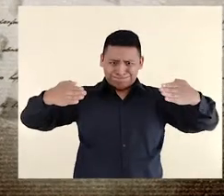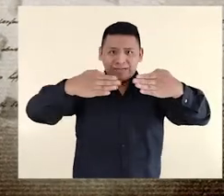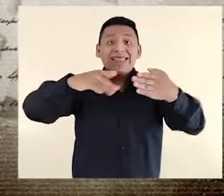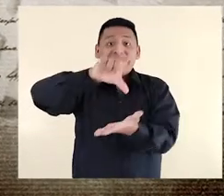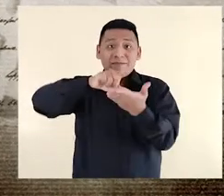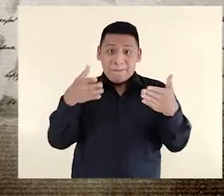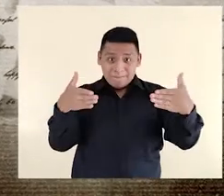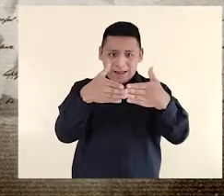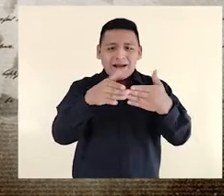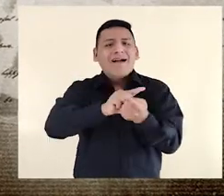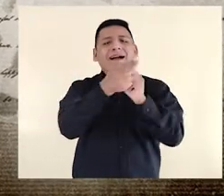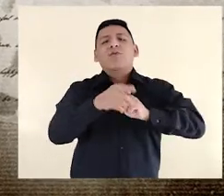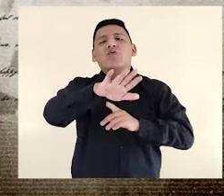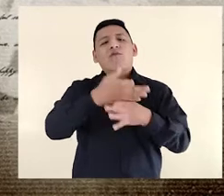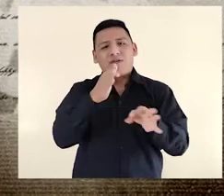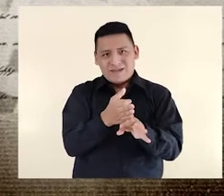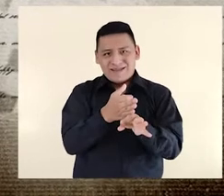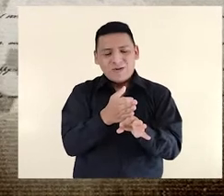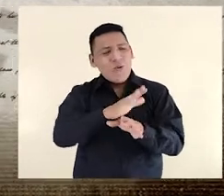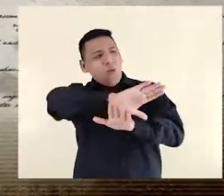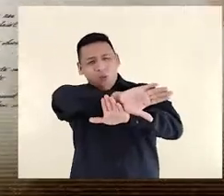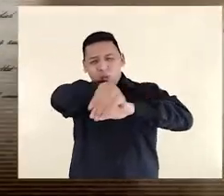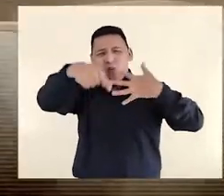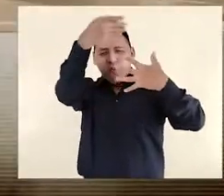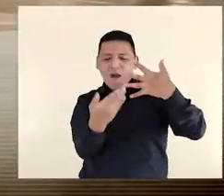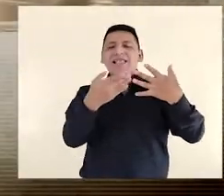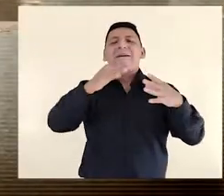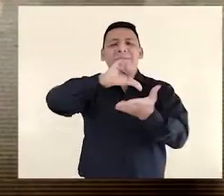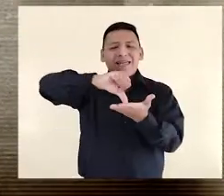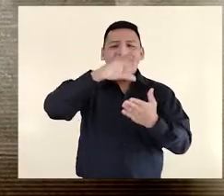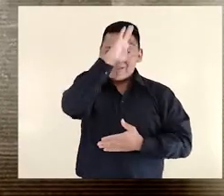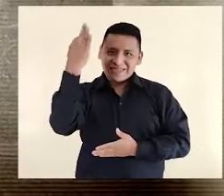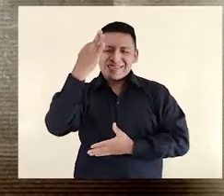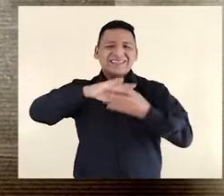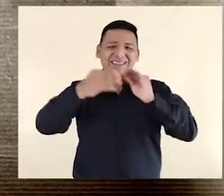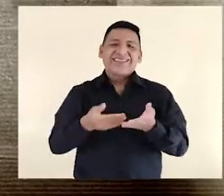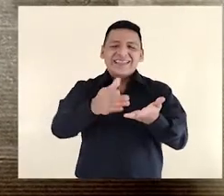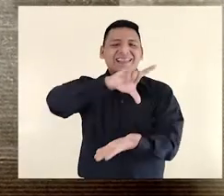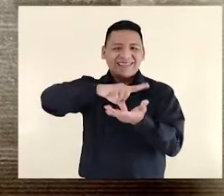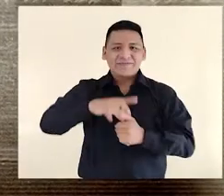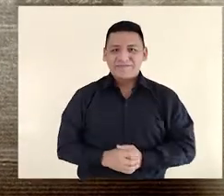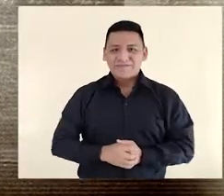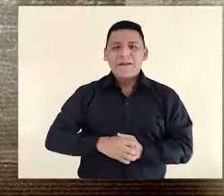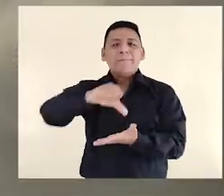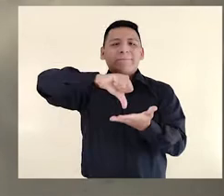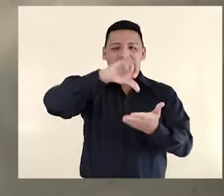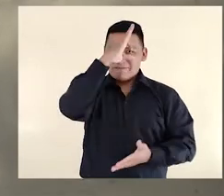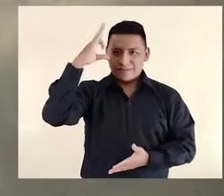y una esquina de lima cerrada cambia de fisonomía. Por todo esto, la Plaza Francia es un gran patrimonio limeño.